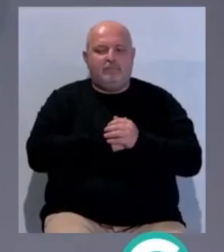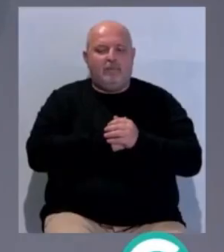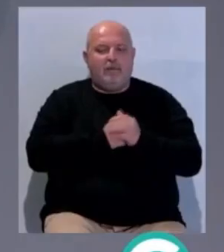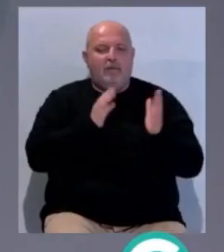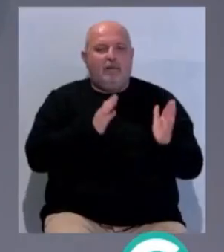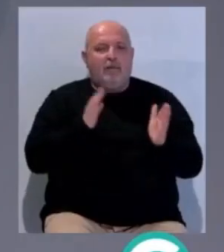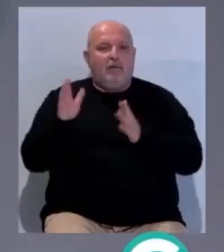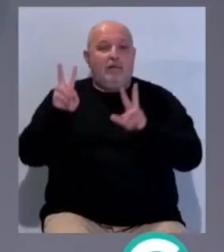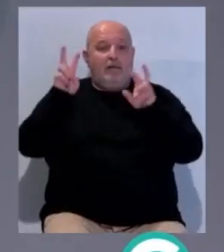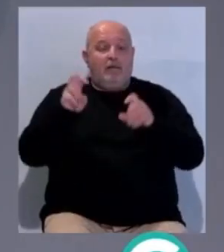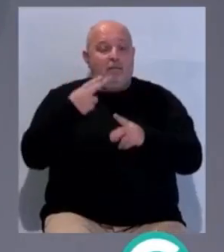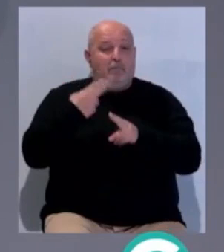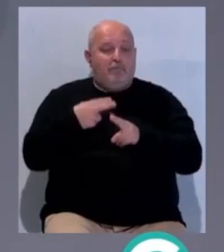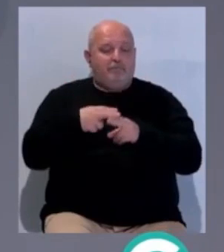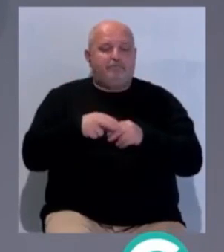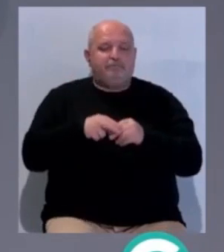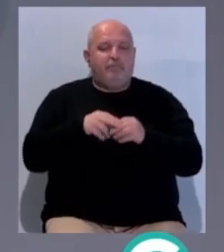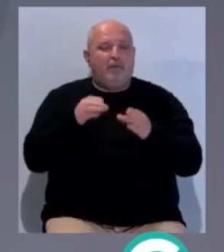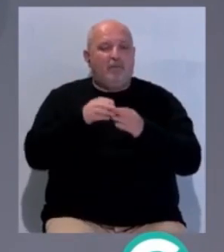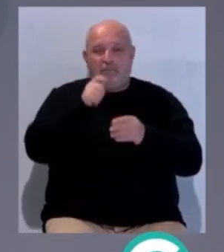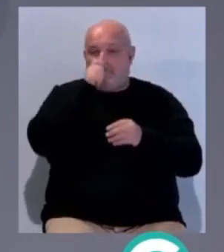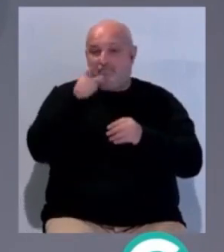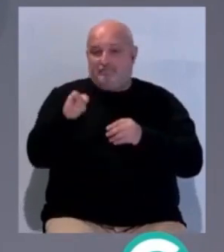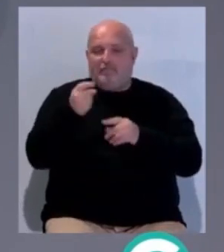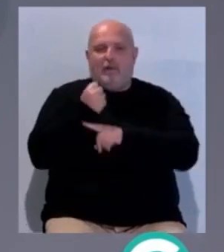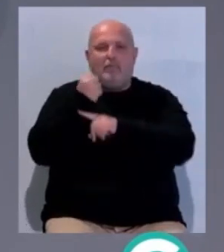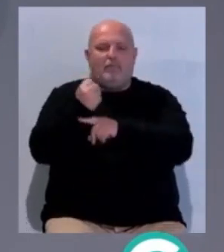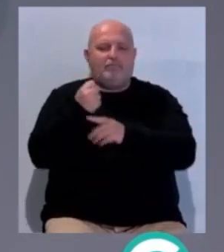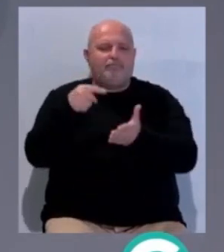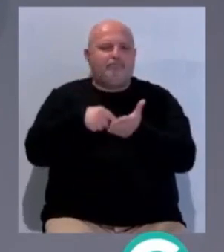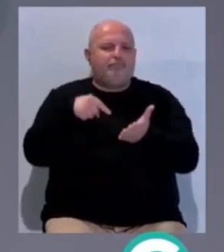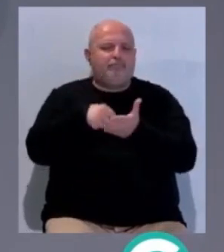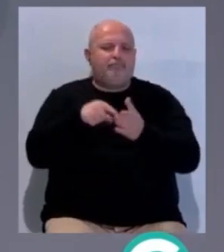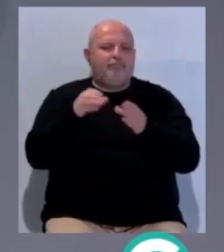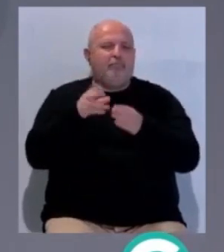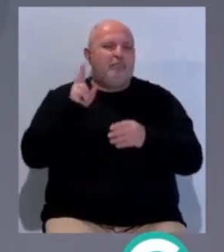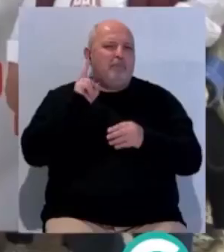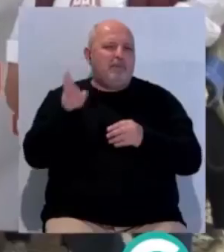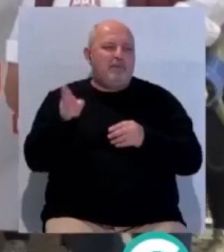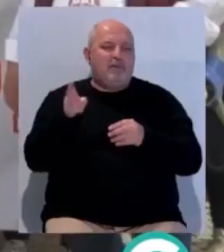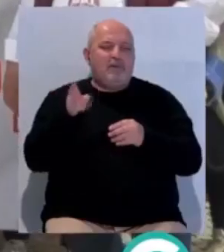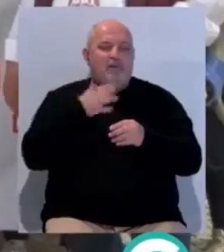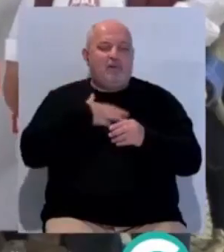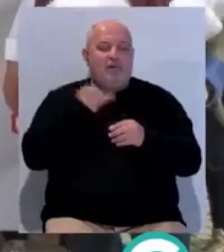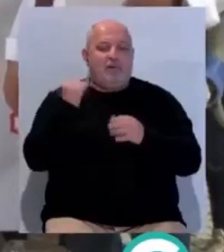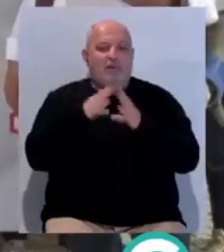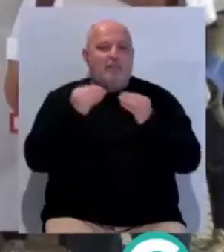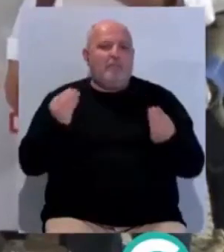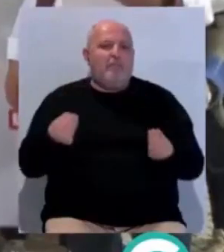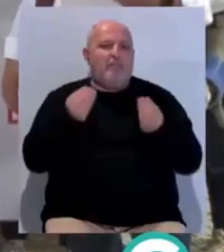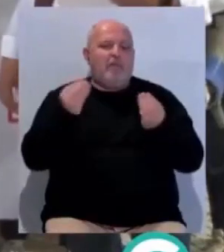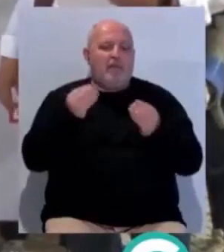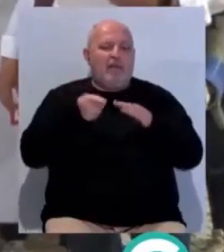Y seguimos en Página Política. El Partido Socialista apoya las reivindicaciones de los pensionistas para que la Junta mejore